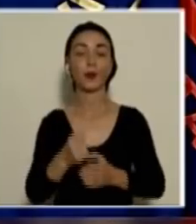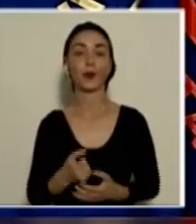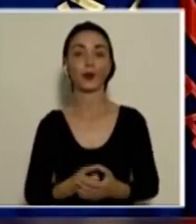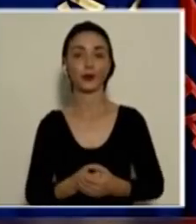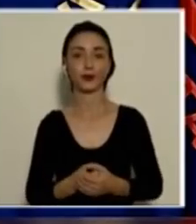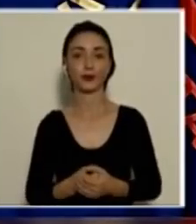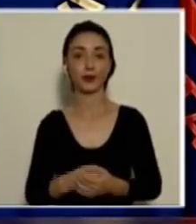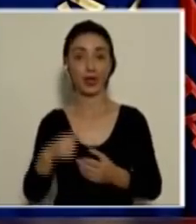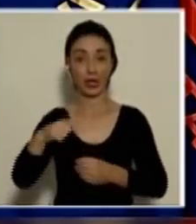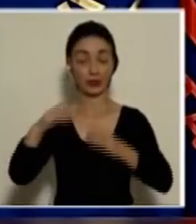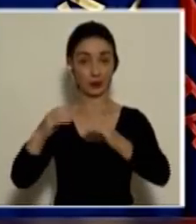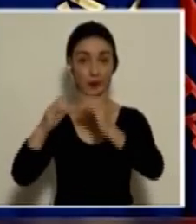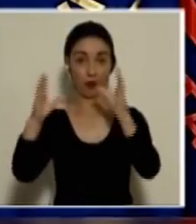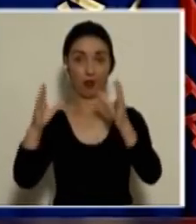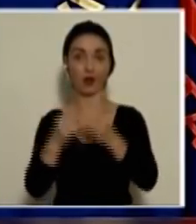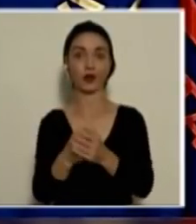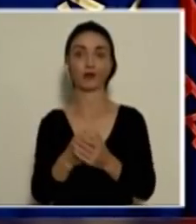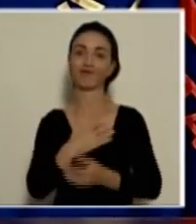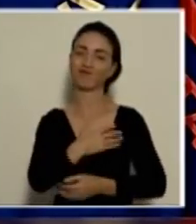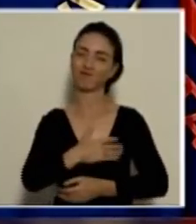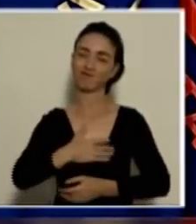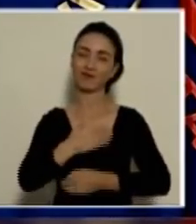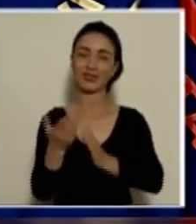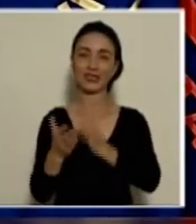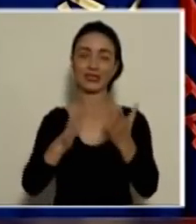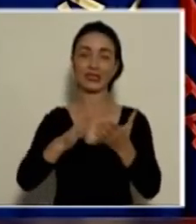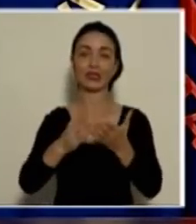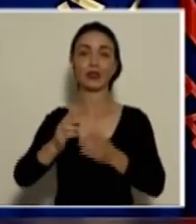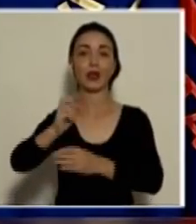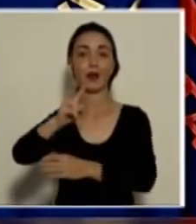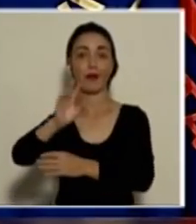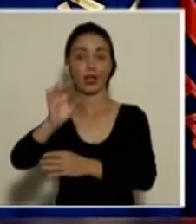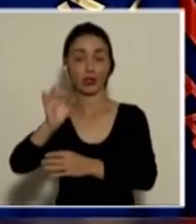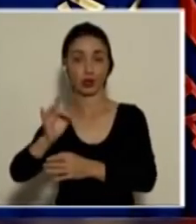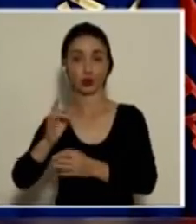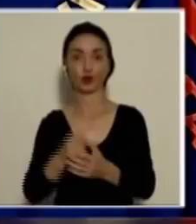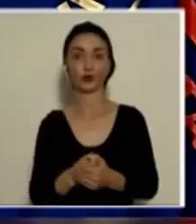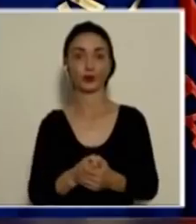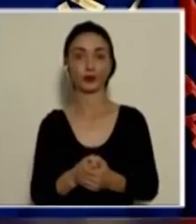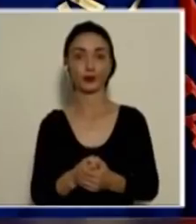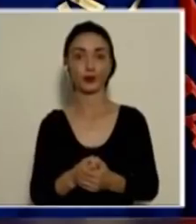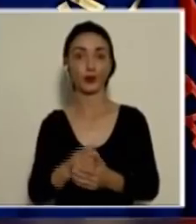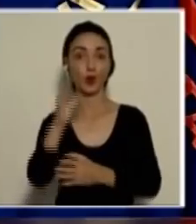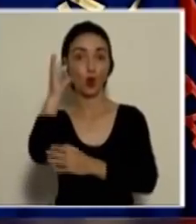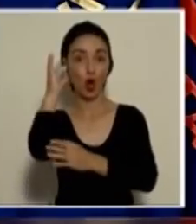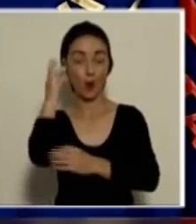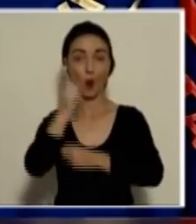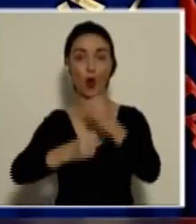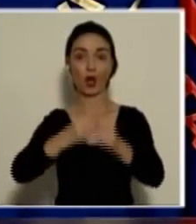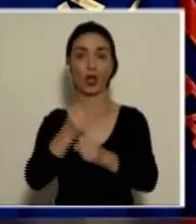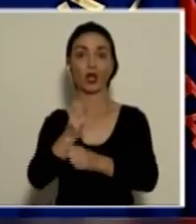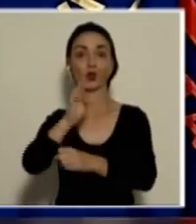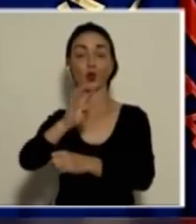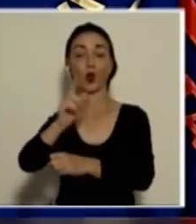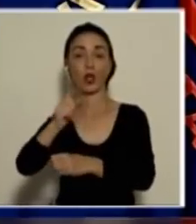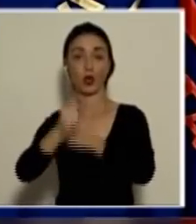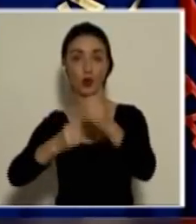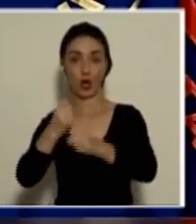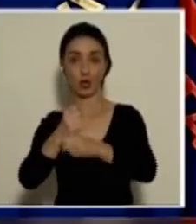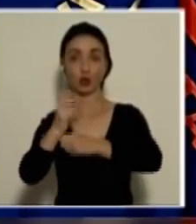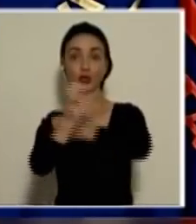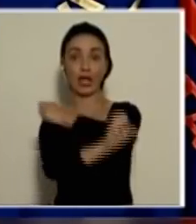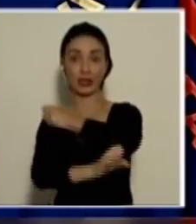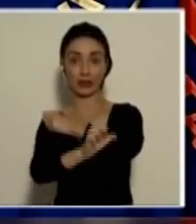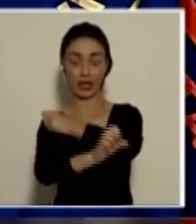esta mañana el fallecimiento número 28. Se trata de un paciente, se trata de una mujer de 41 años, extranjera.